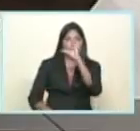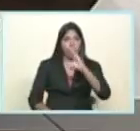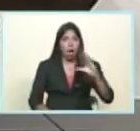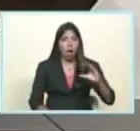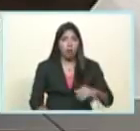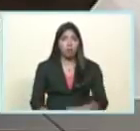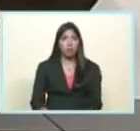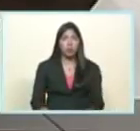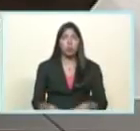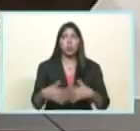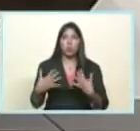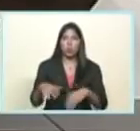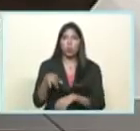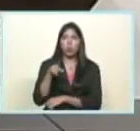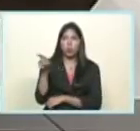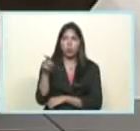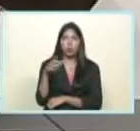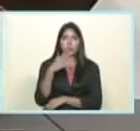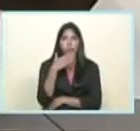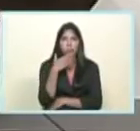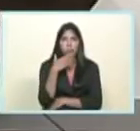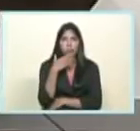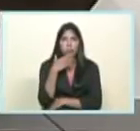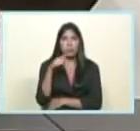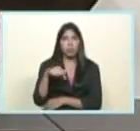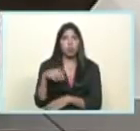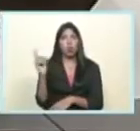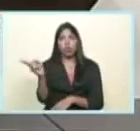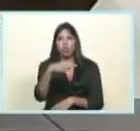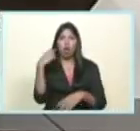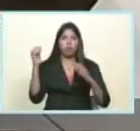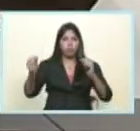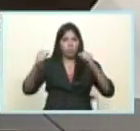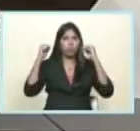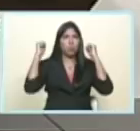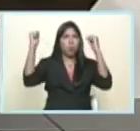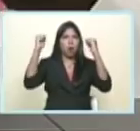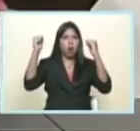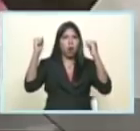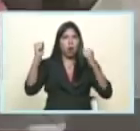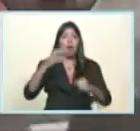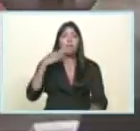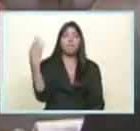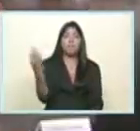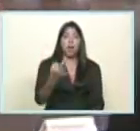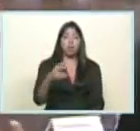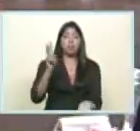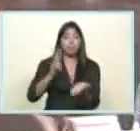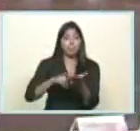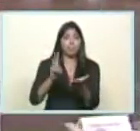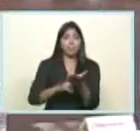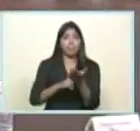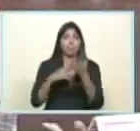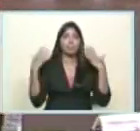la humanidad ha obtenido y hemos obtenido una gran victoria de la verdad. Una gran victoria de la dignidad.